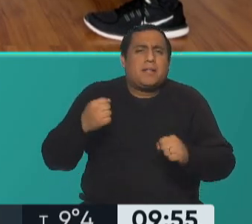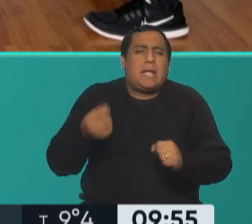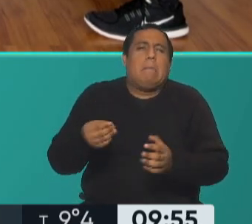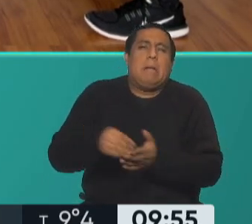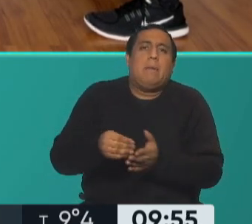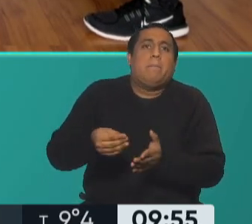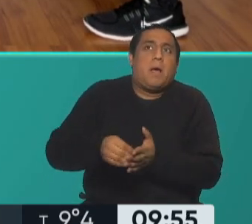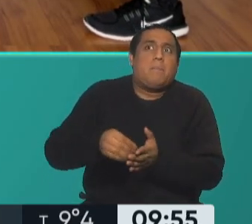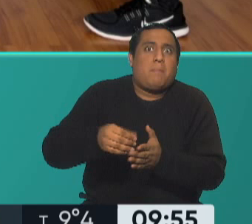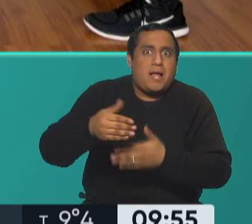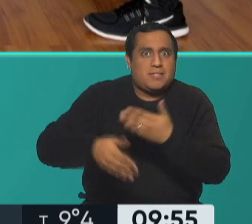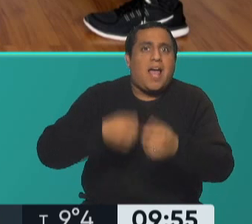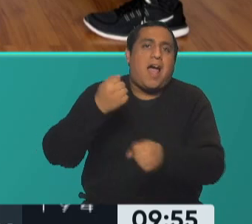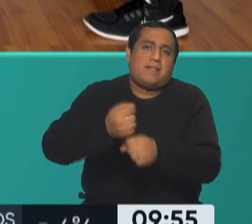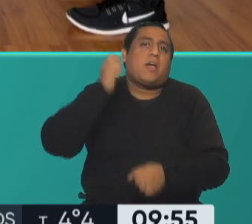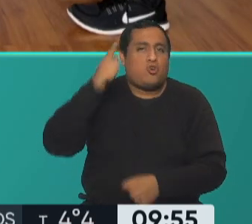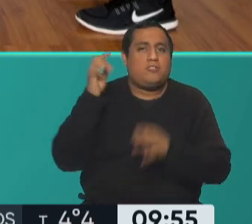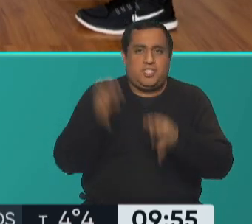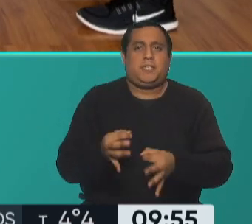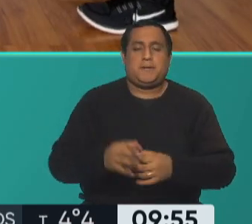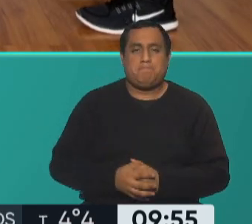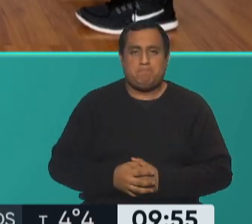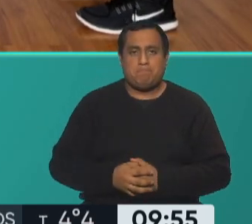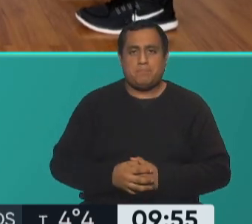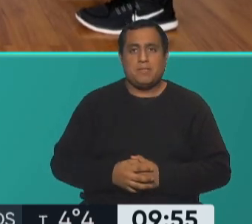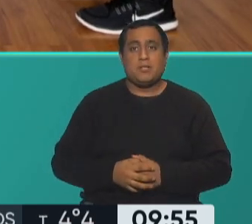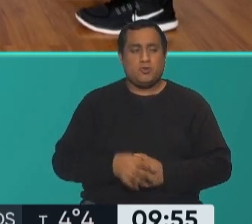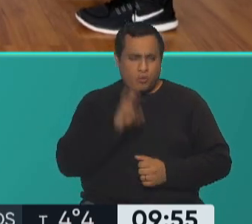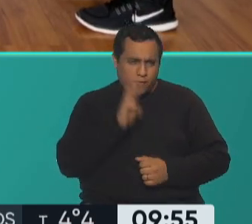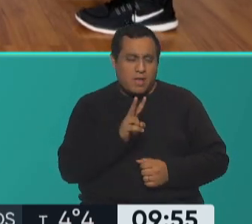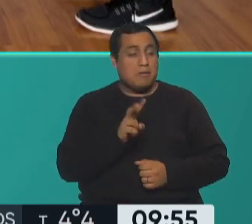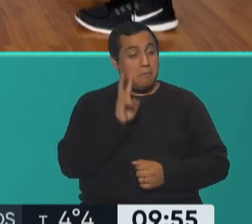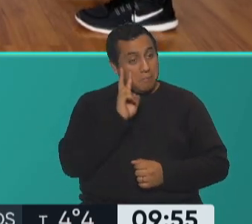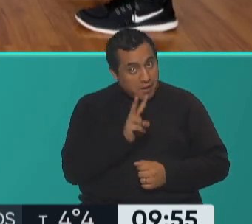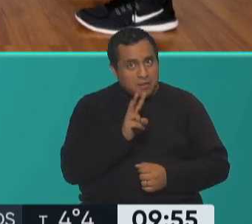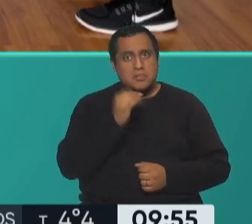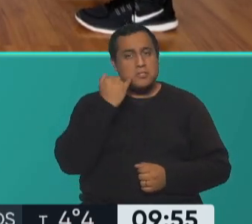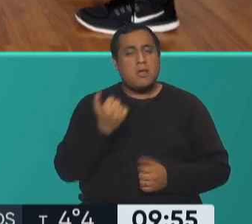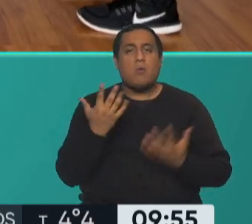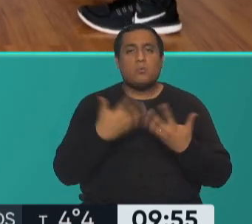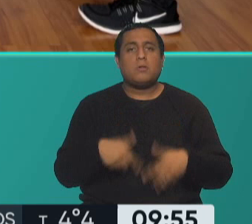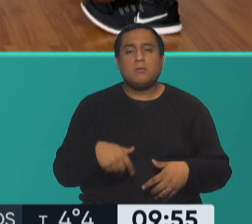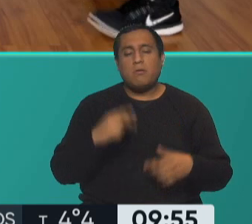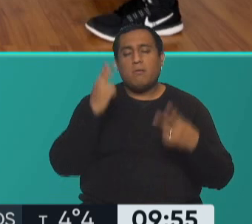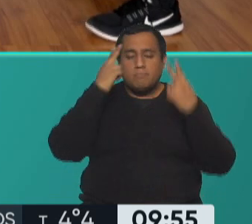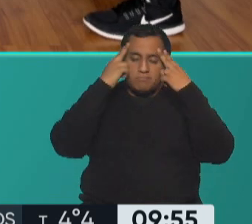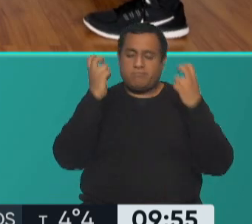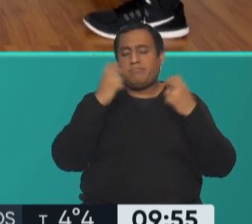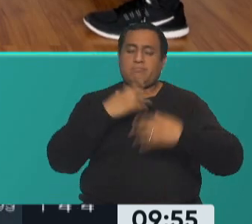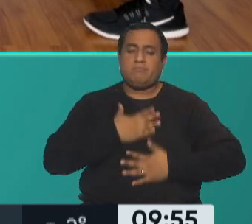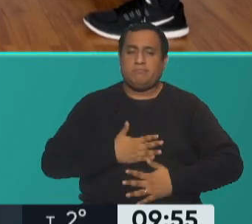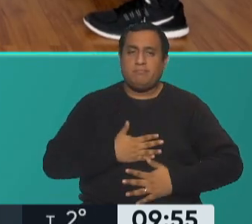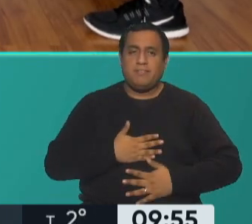todos los días bien este ya te digo de verlo me relaja de verlo me relaja yo le digo